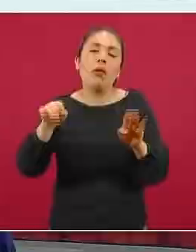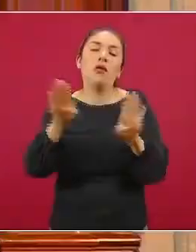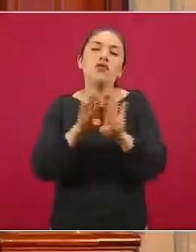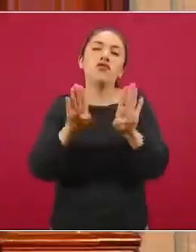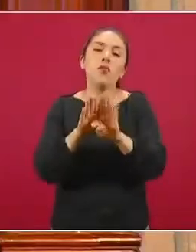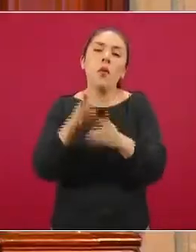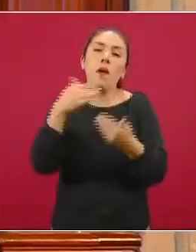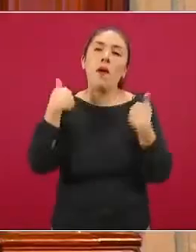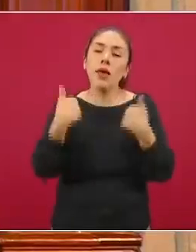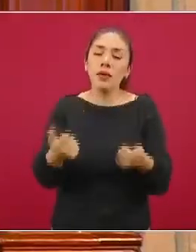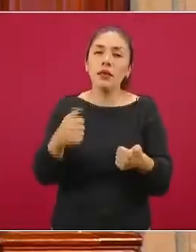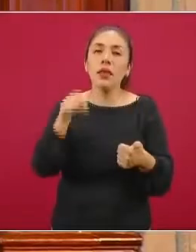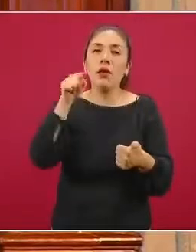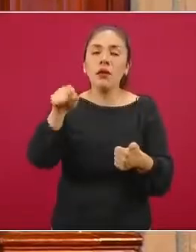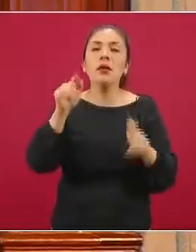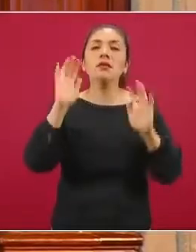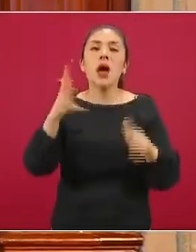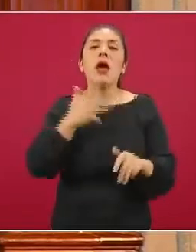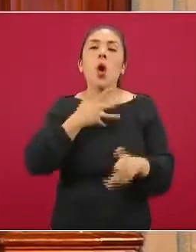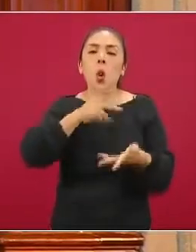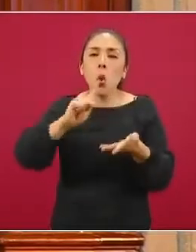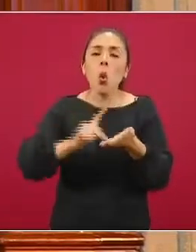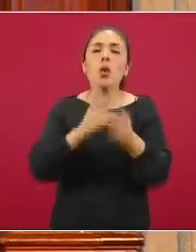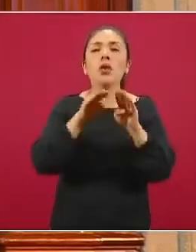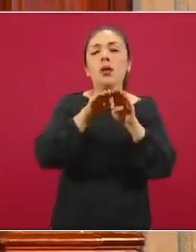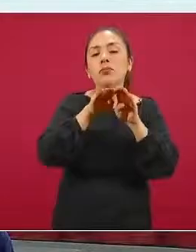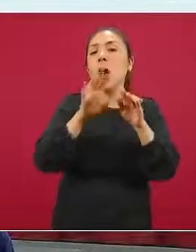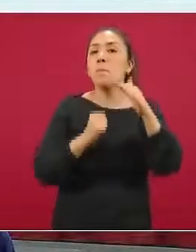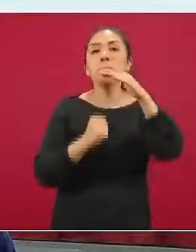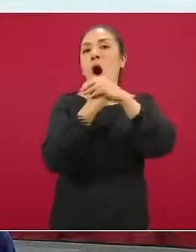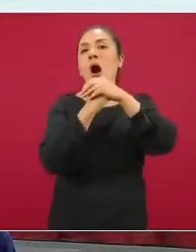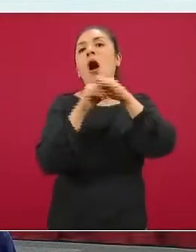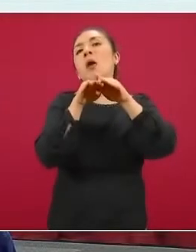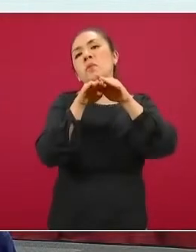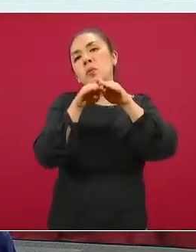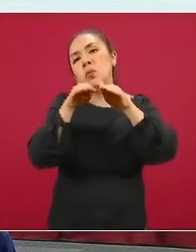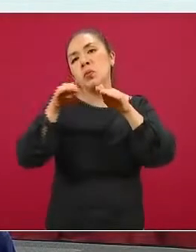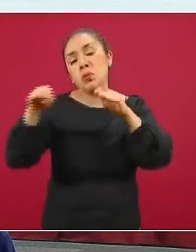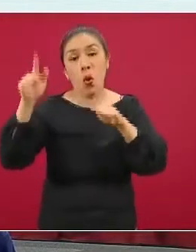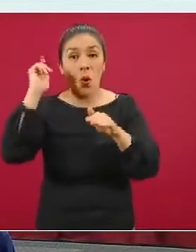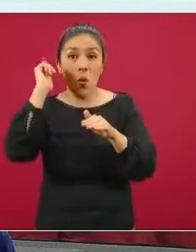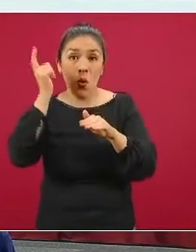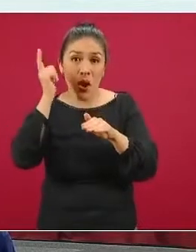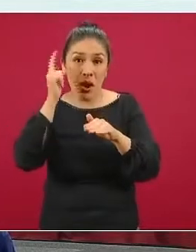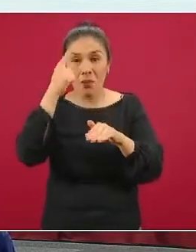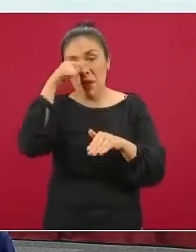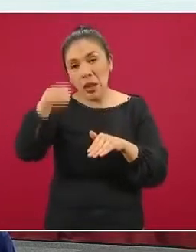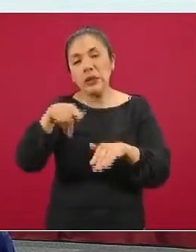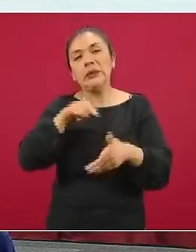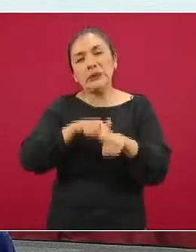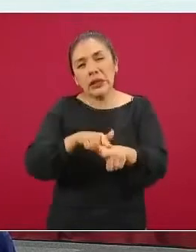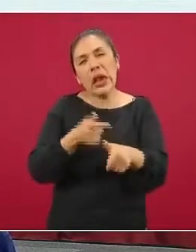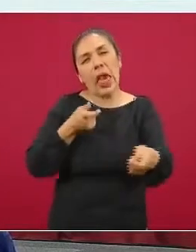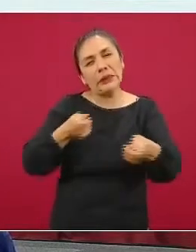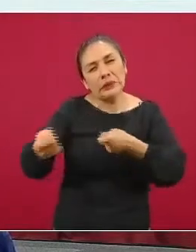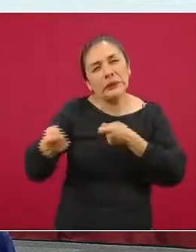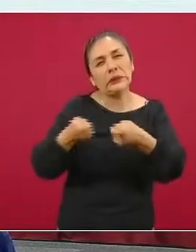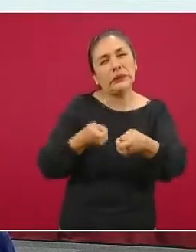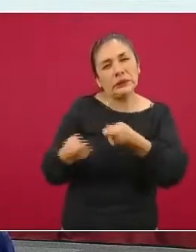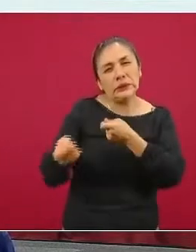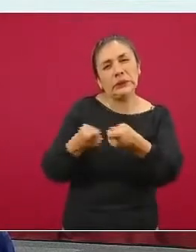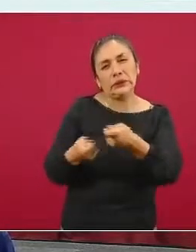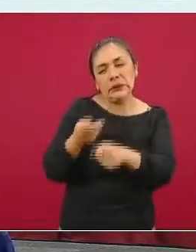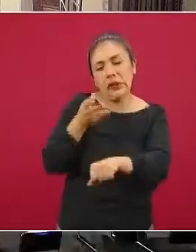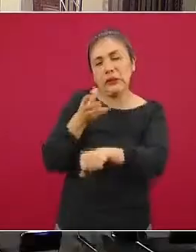punto en donde llegamos nuevamente a un máximo y que de ahí pudiéramos estabilizar y empezar a disminuir en el tema de las